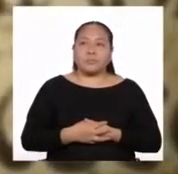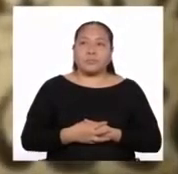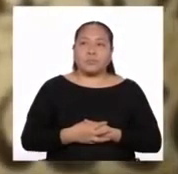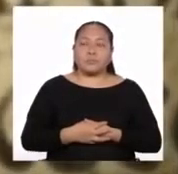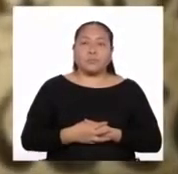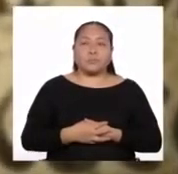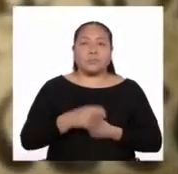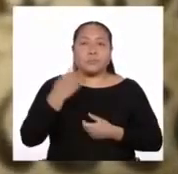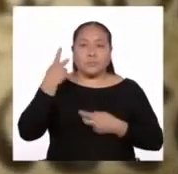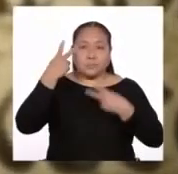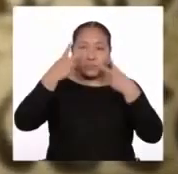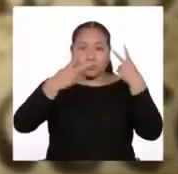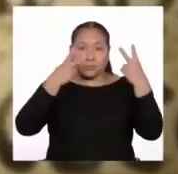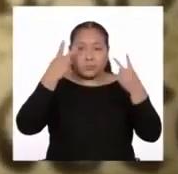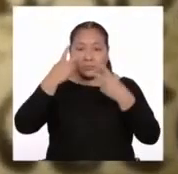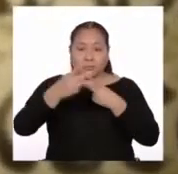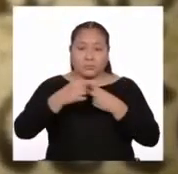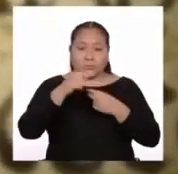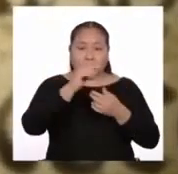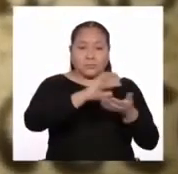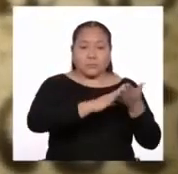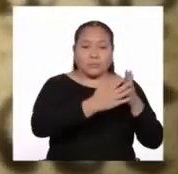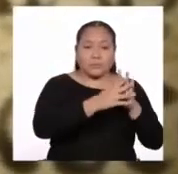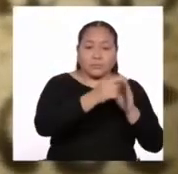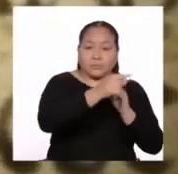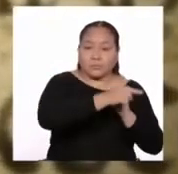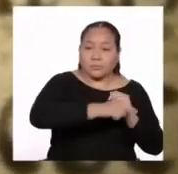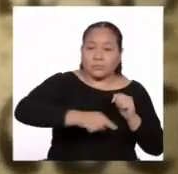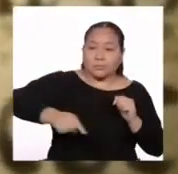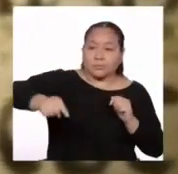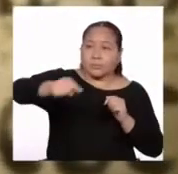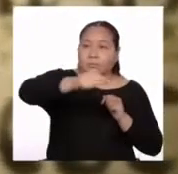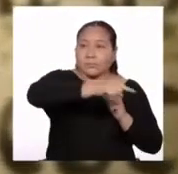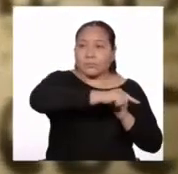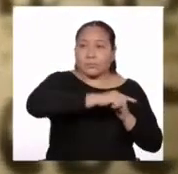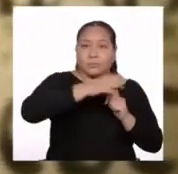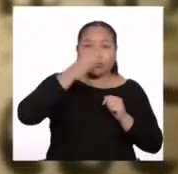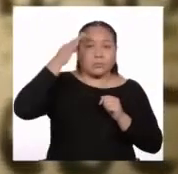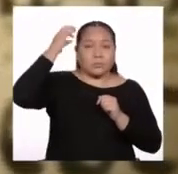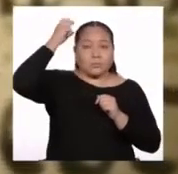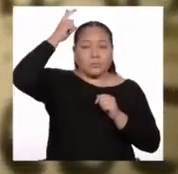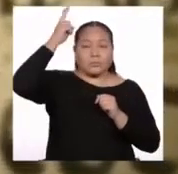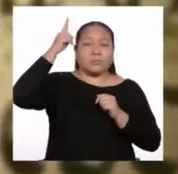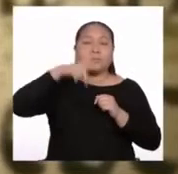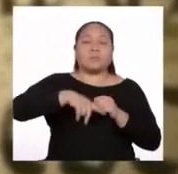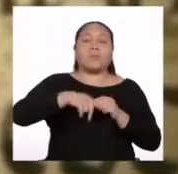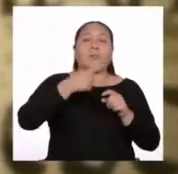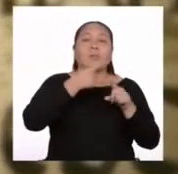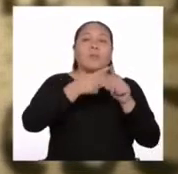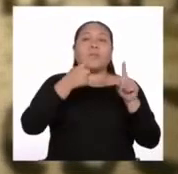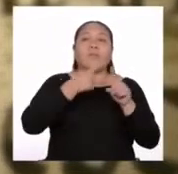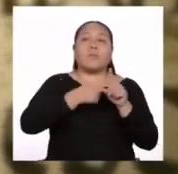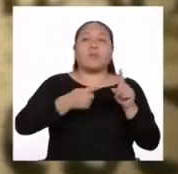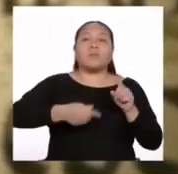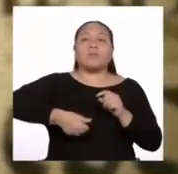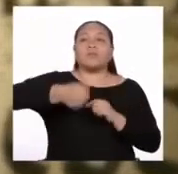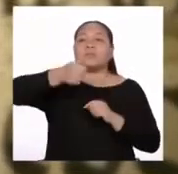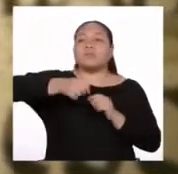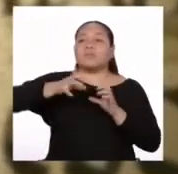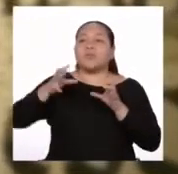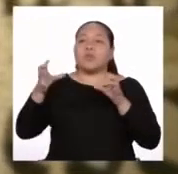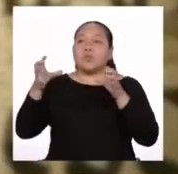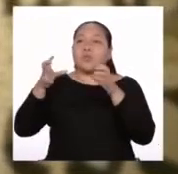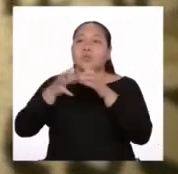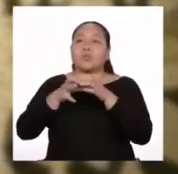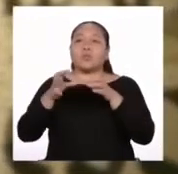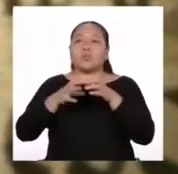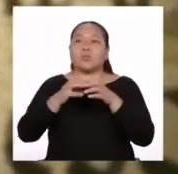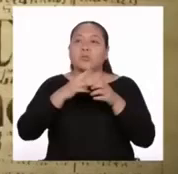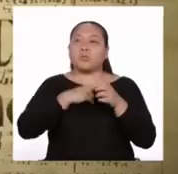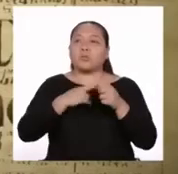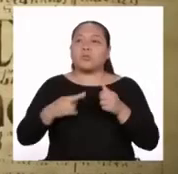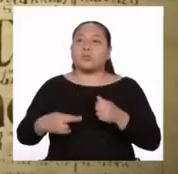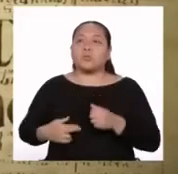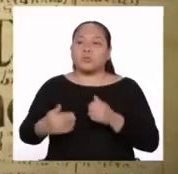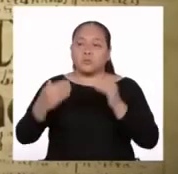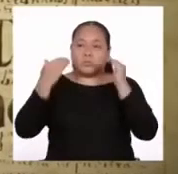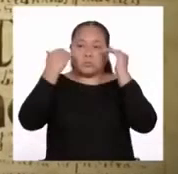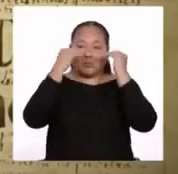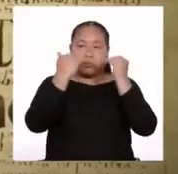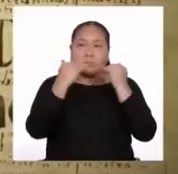La visita general de los indios de este reino por el Inga y demás señores principales, compuesto por el Consejo Real, es como se sigue.